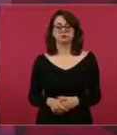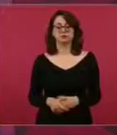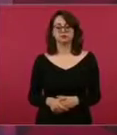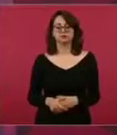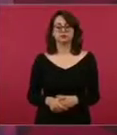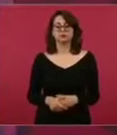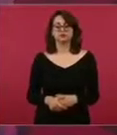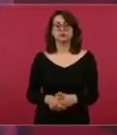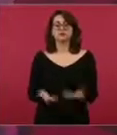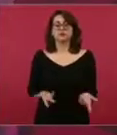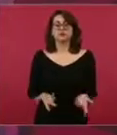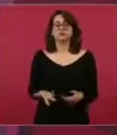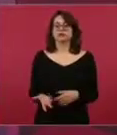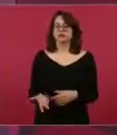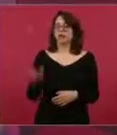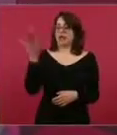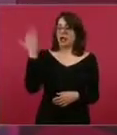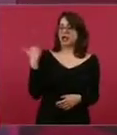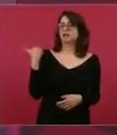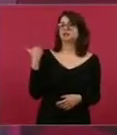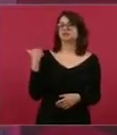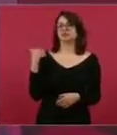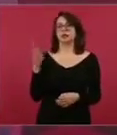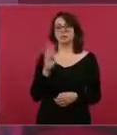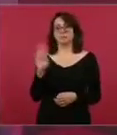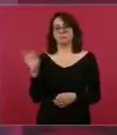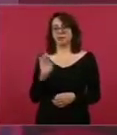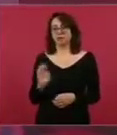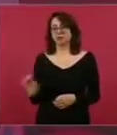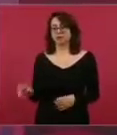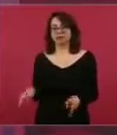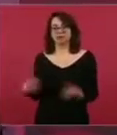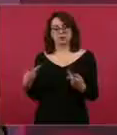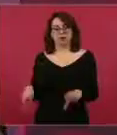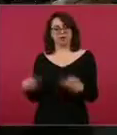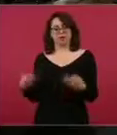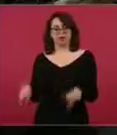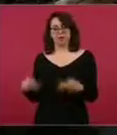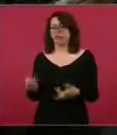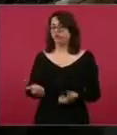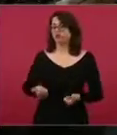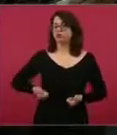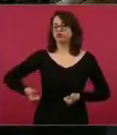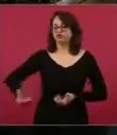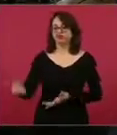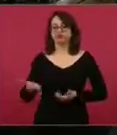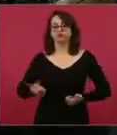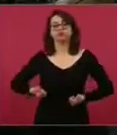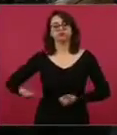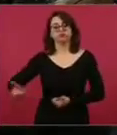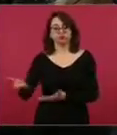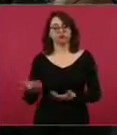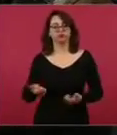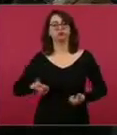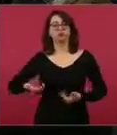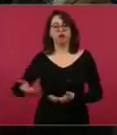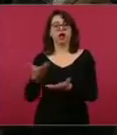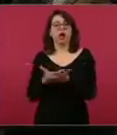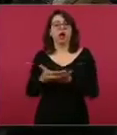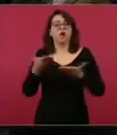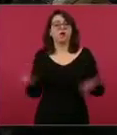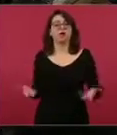entraba toda la mercancía que se vendía en Chetumal.